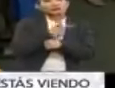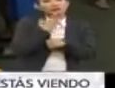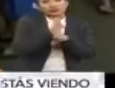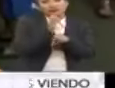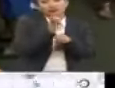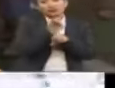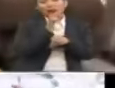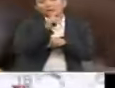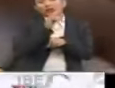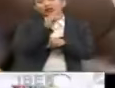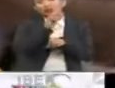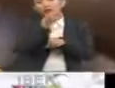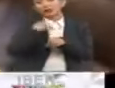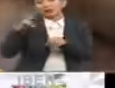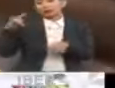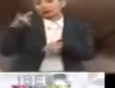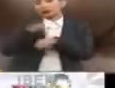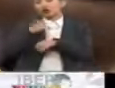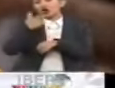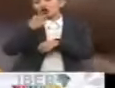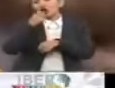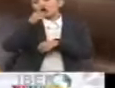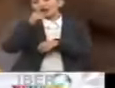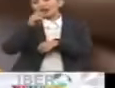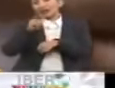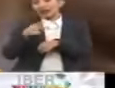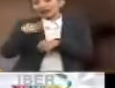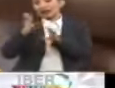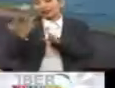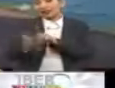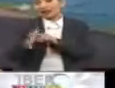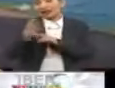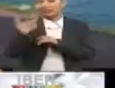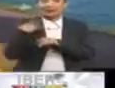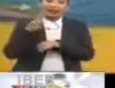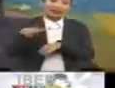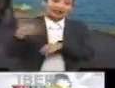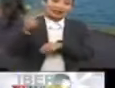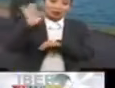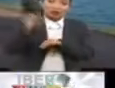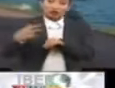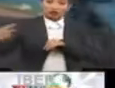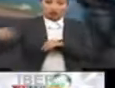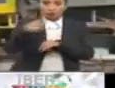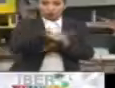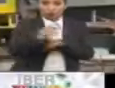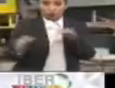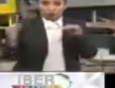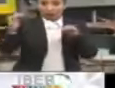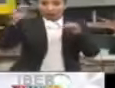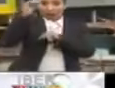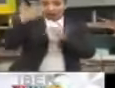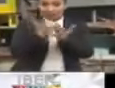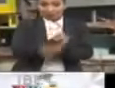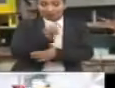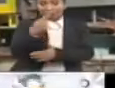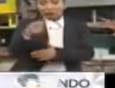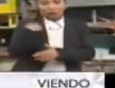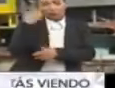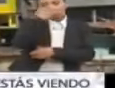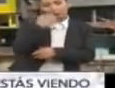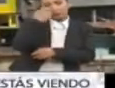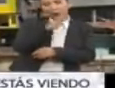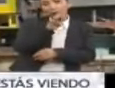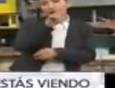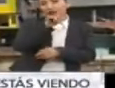estatal Petrobras y la aerolínea Gol incrementaron en más de 10 y 13% respectivamente. El principal índice de